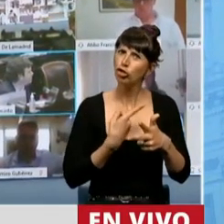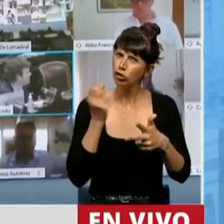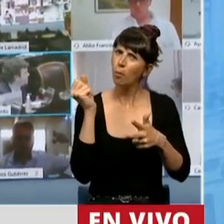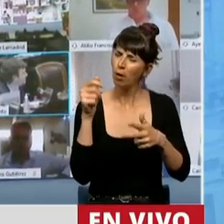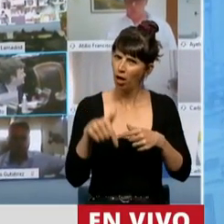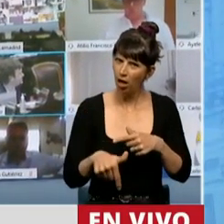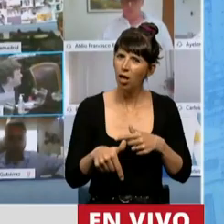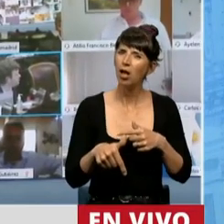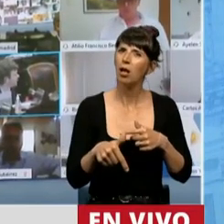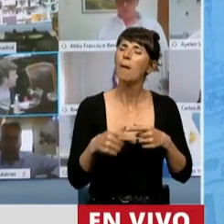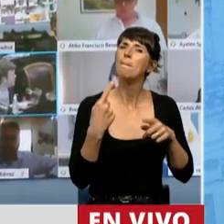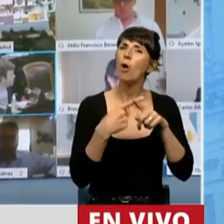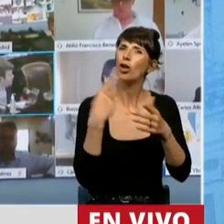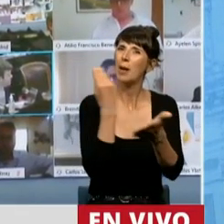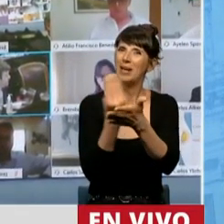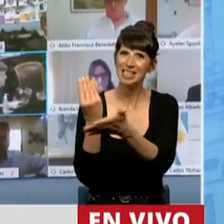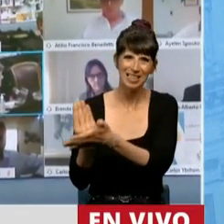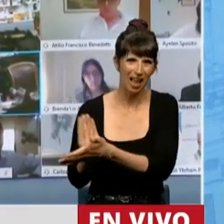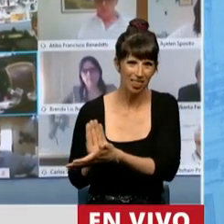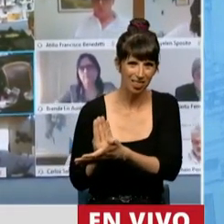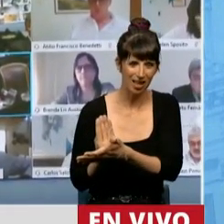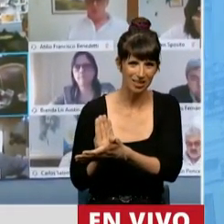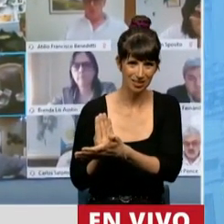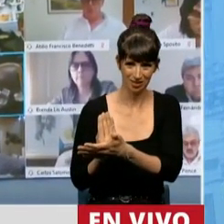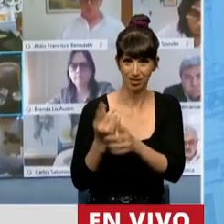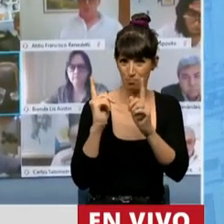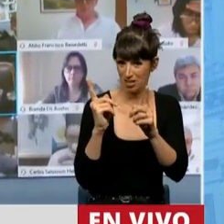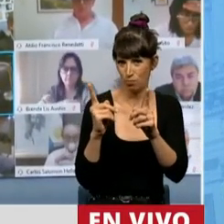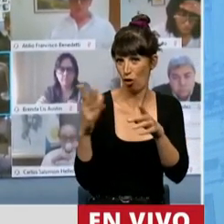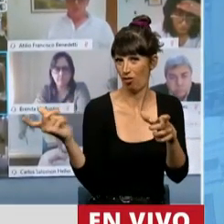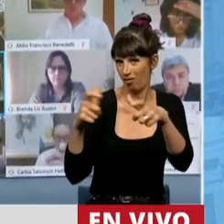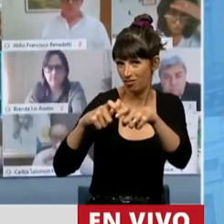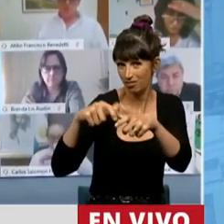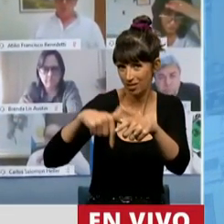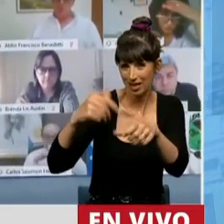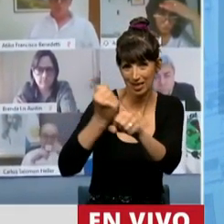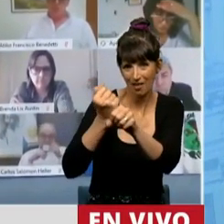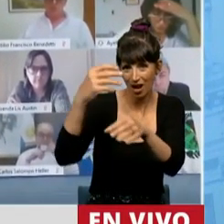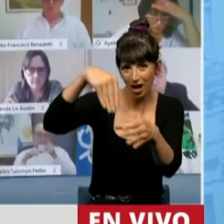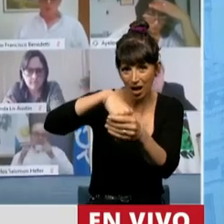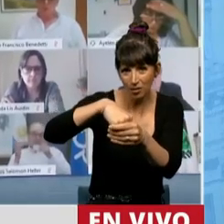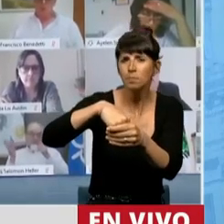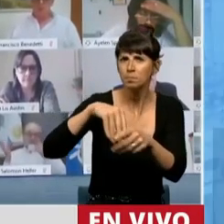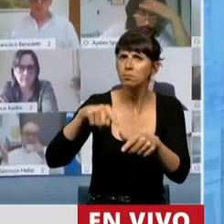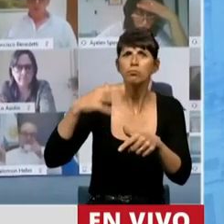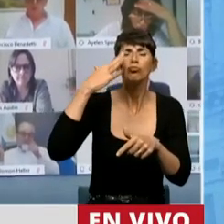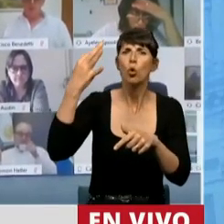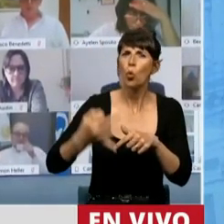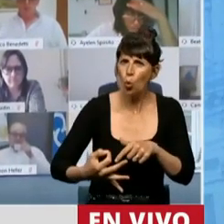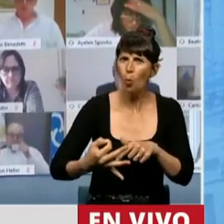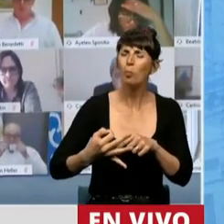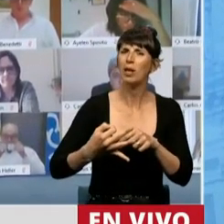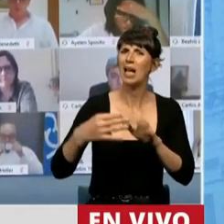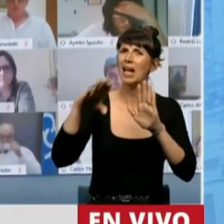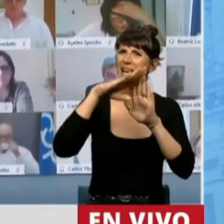a través de nuestros representantes, los consejeros que designan esta Cámara y habiendo cumplido con lo previsto por el